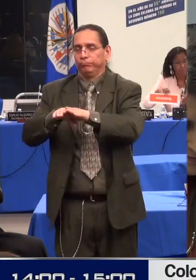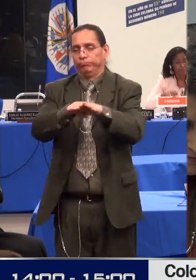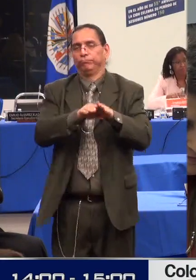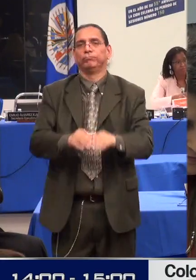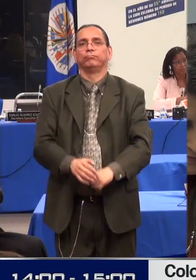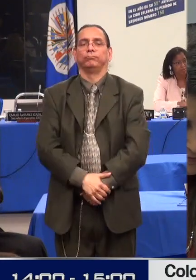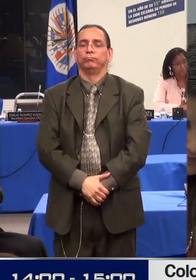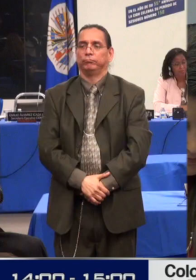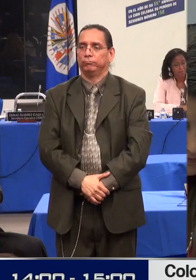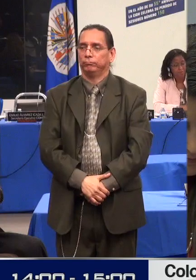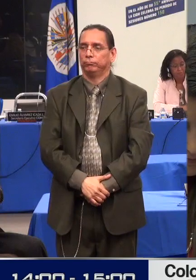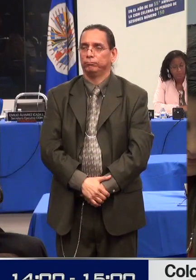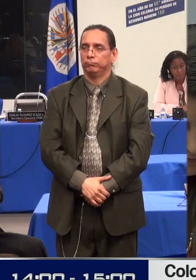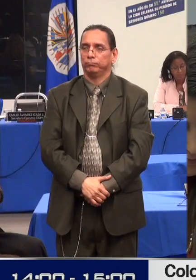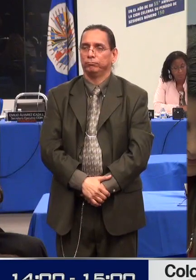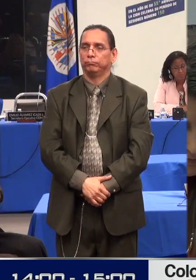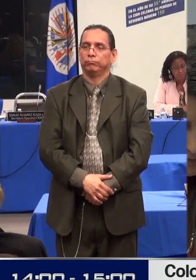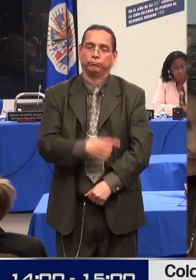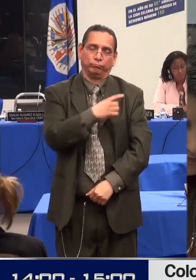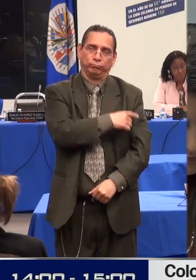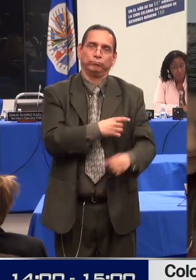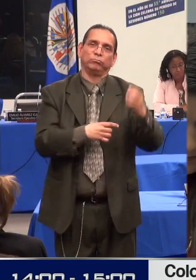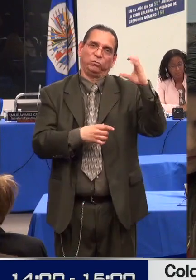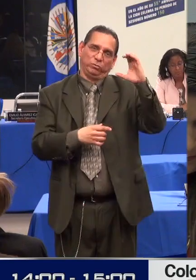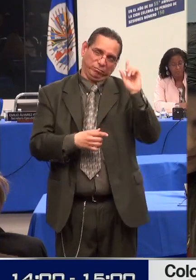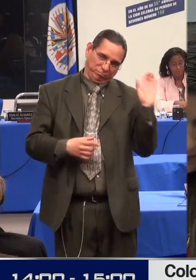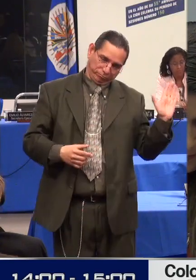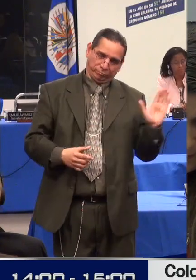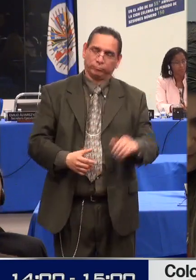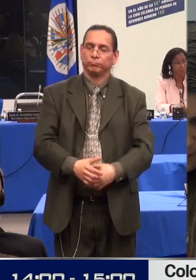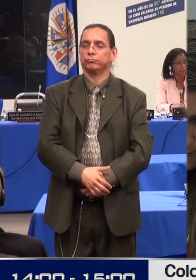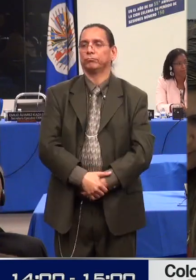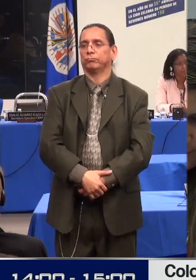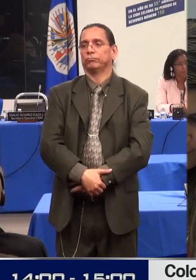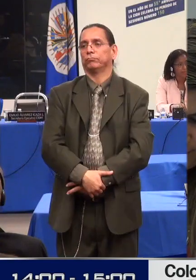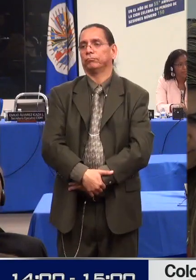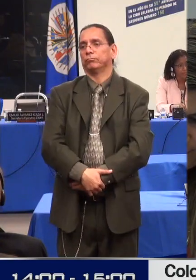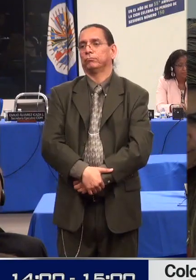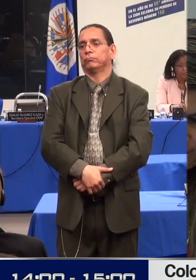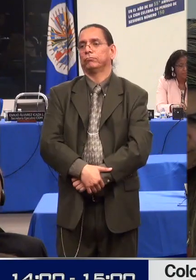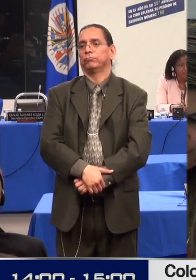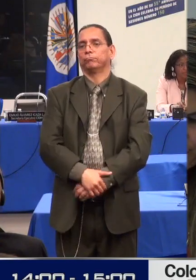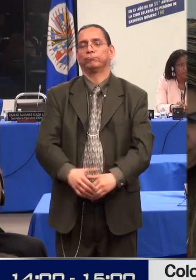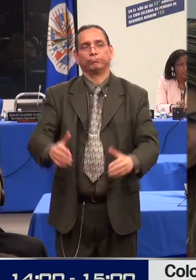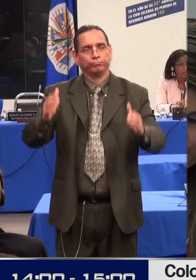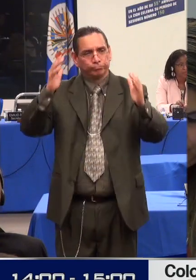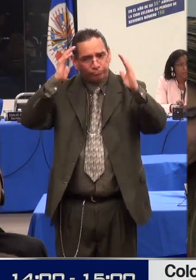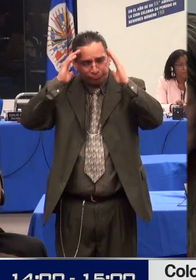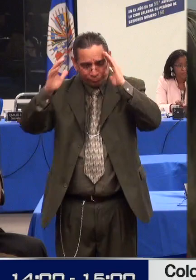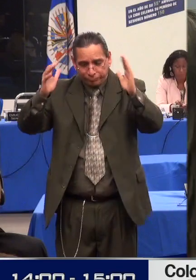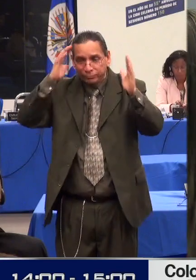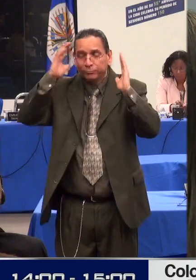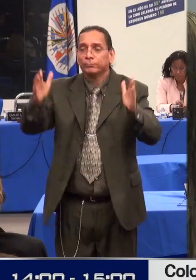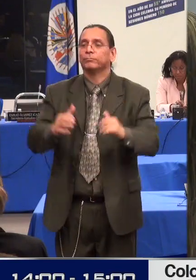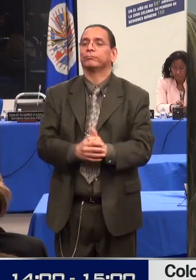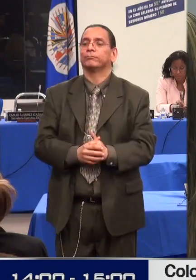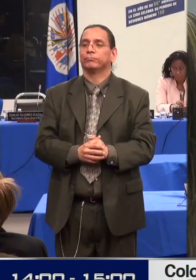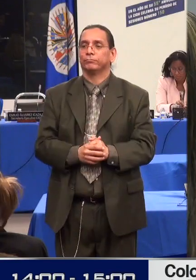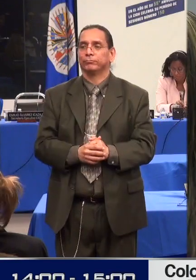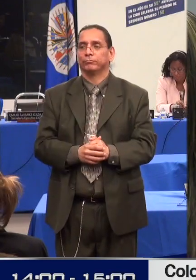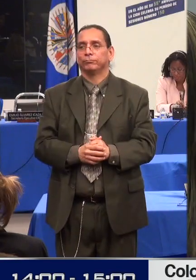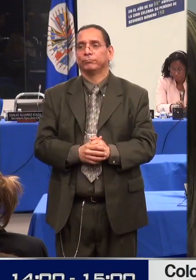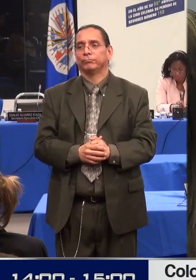esta audiencia, desde la Fiscalía General de la Nación, en el año 2012 se adopta la política de igualdad y no discriminación